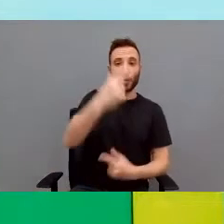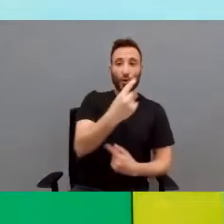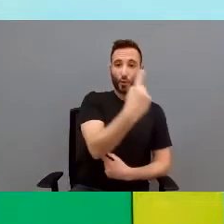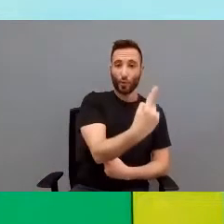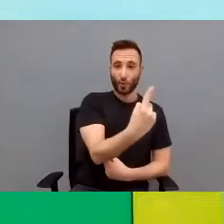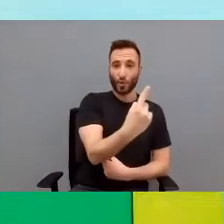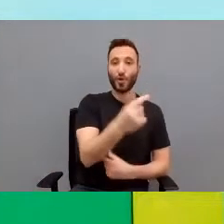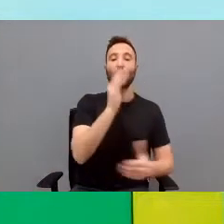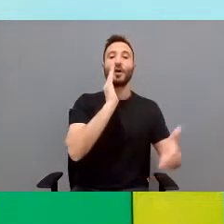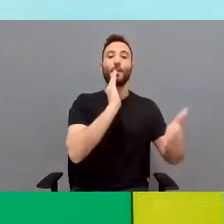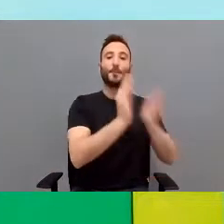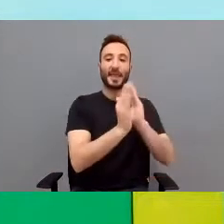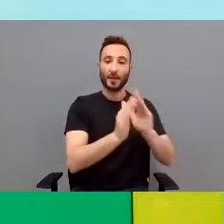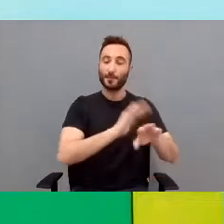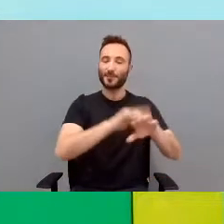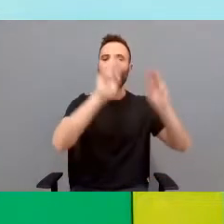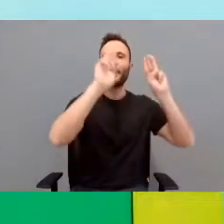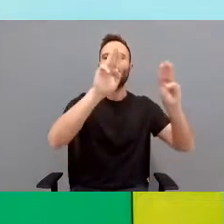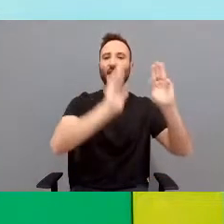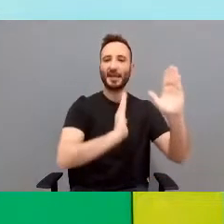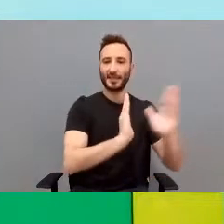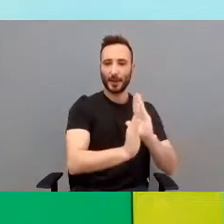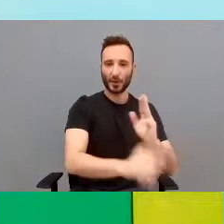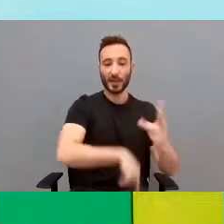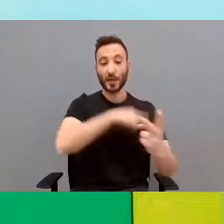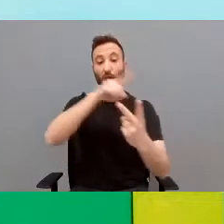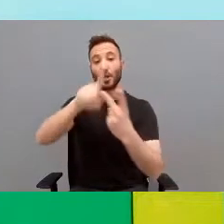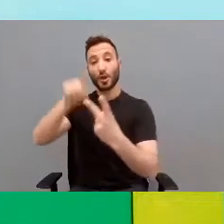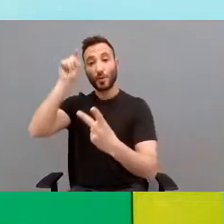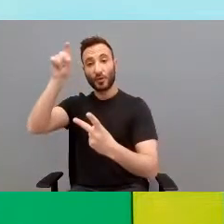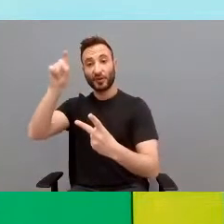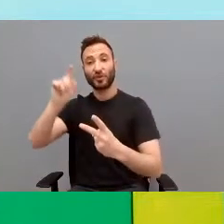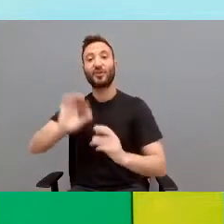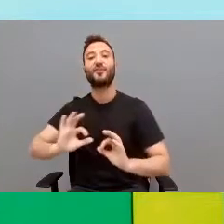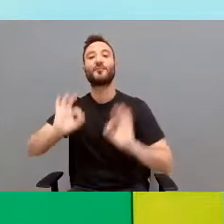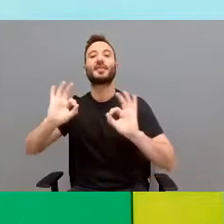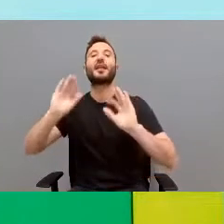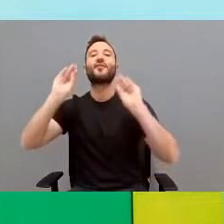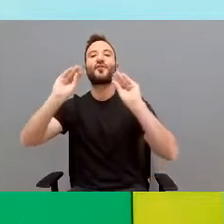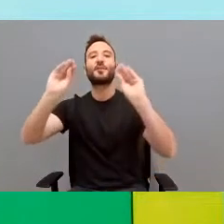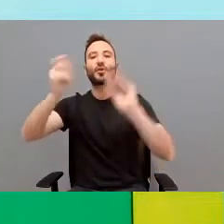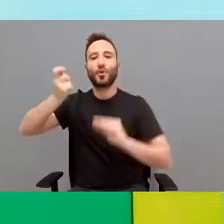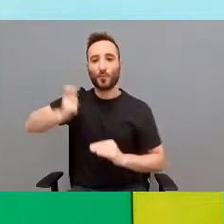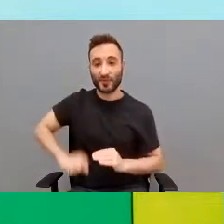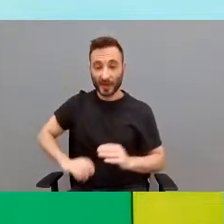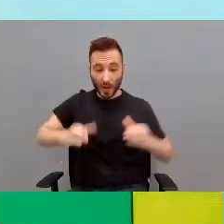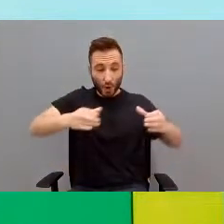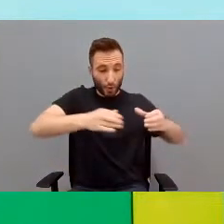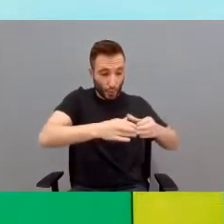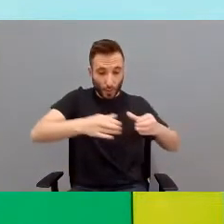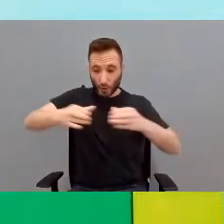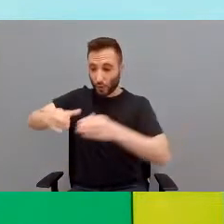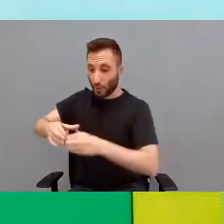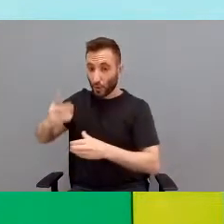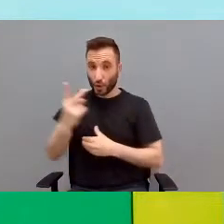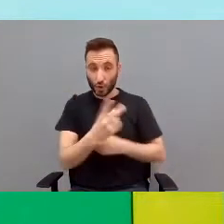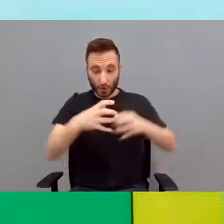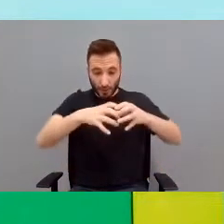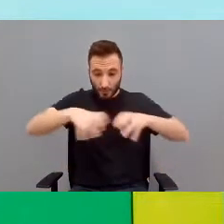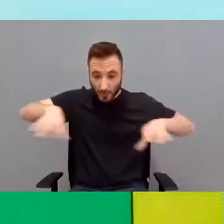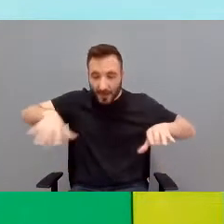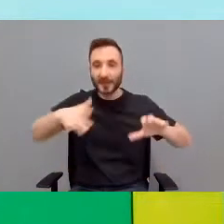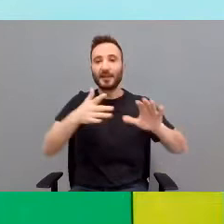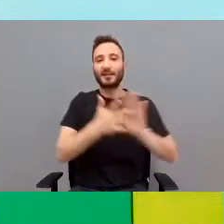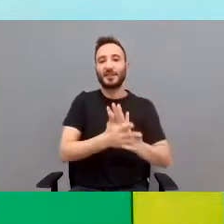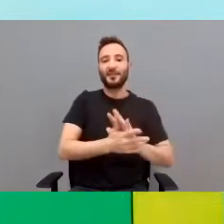profesora de pedagogía terapéutica y otro profesor o profesora de formación profesional. Al haber dos grupos, como ha comentado Pilar, pues